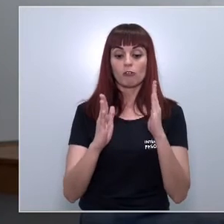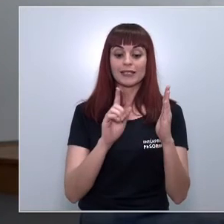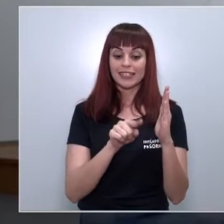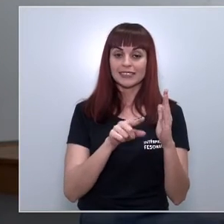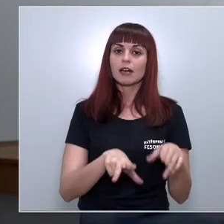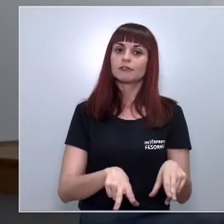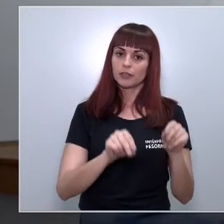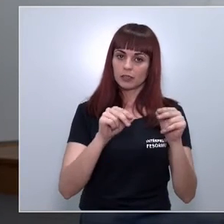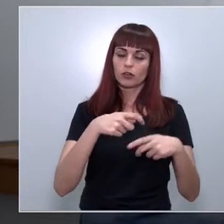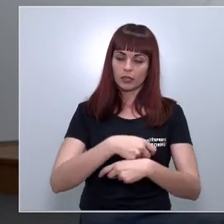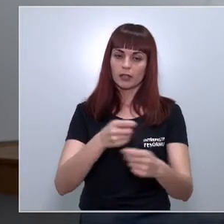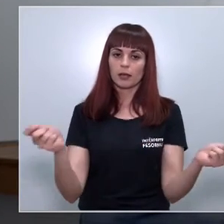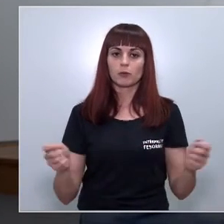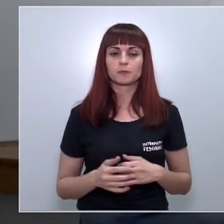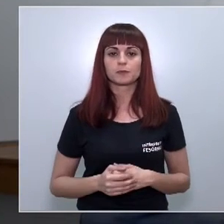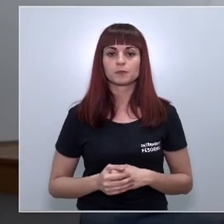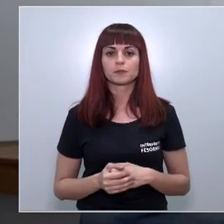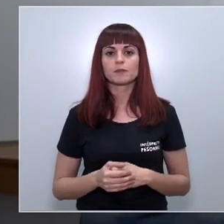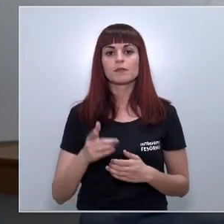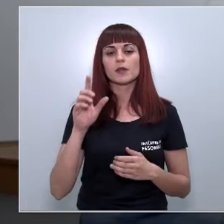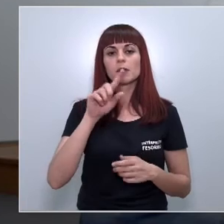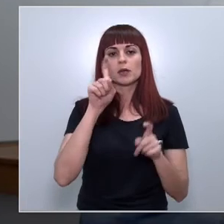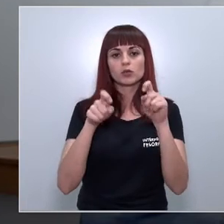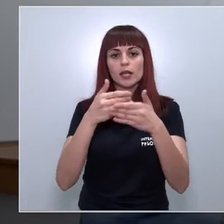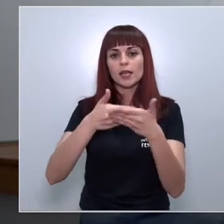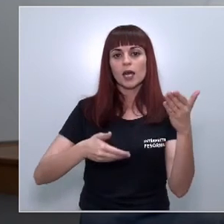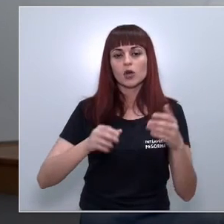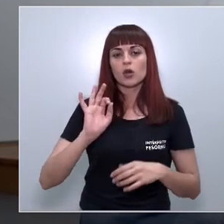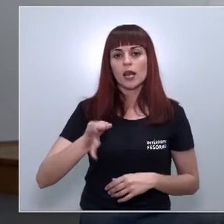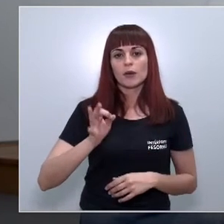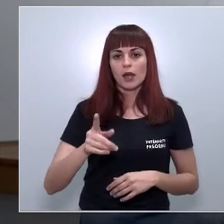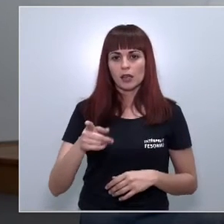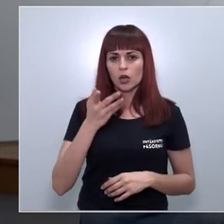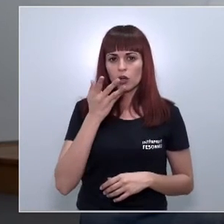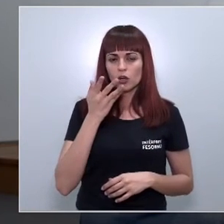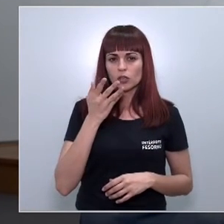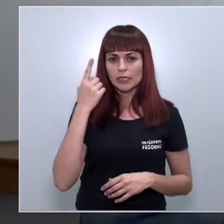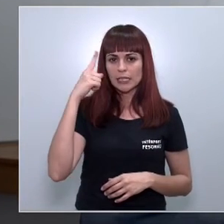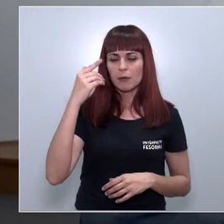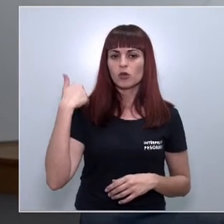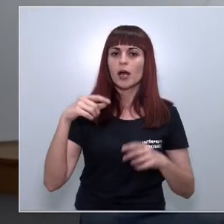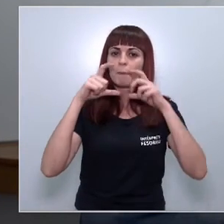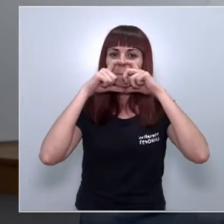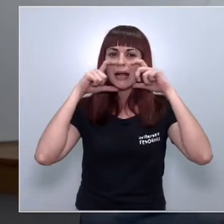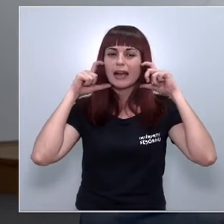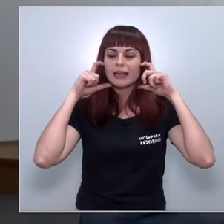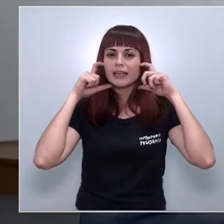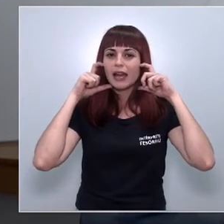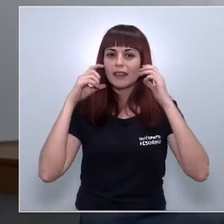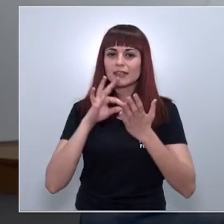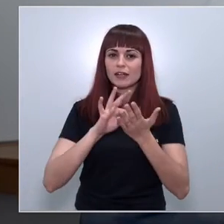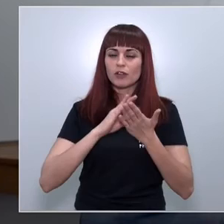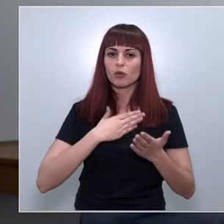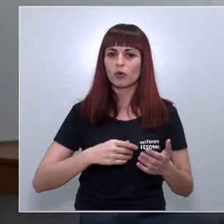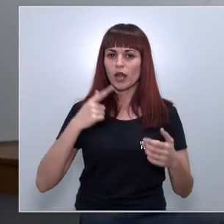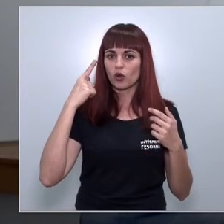pregunta del diario la verdad se conoce ya el resultado del análisis realizado las 30.000 mascarillas inmovilizadas por el servicio murciano de salud